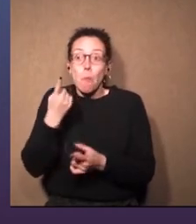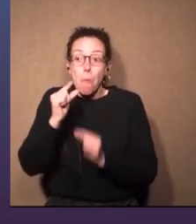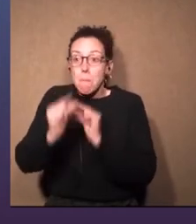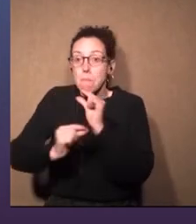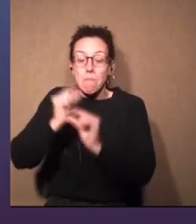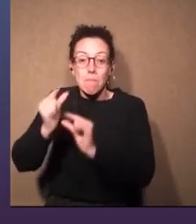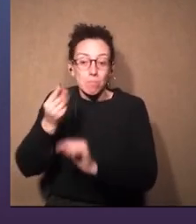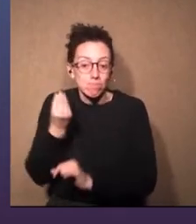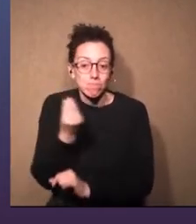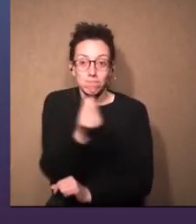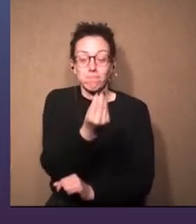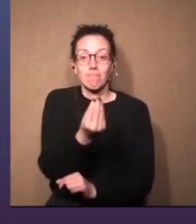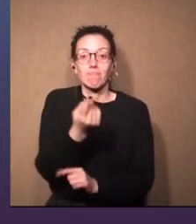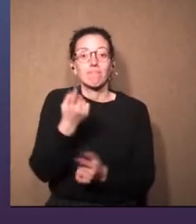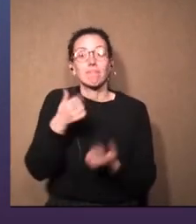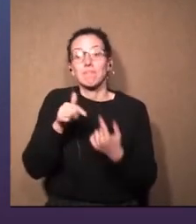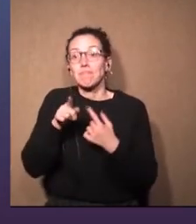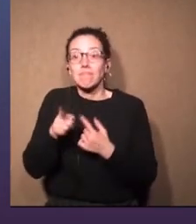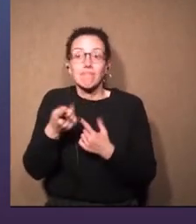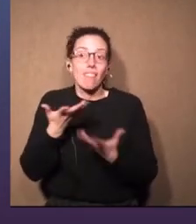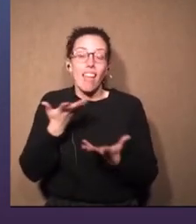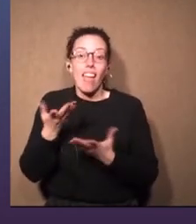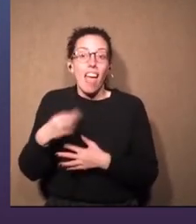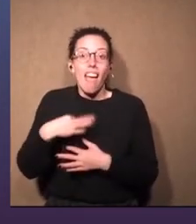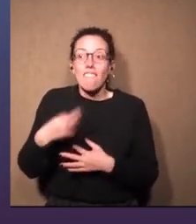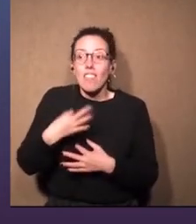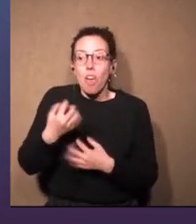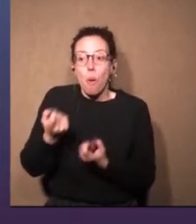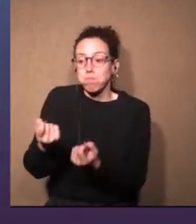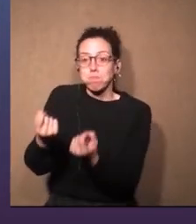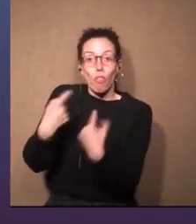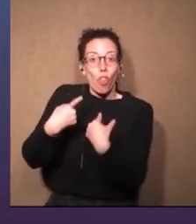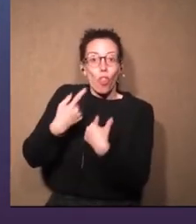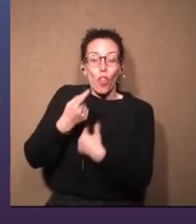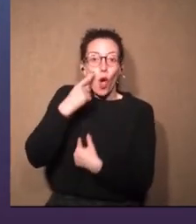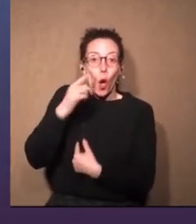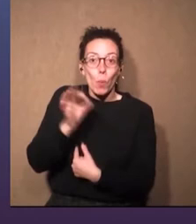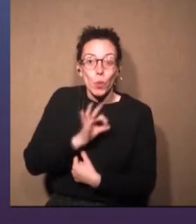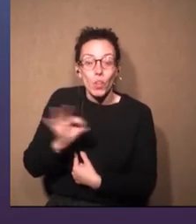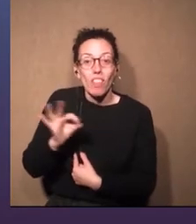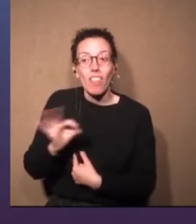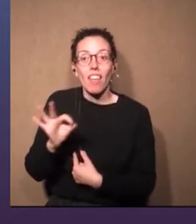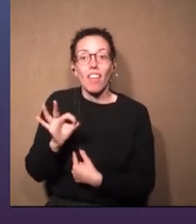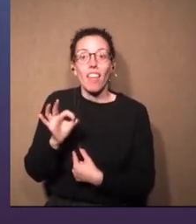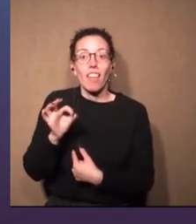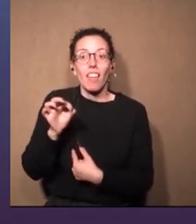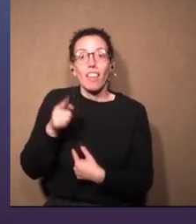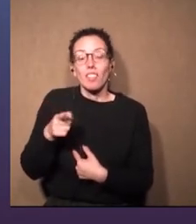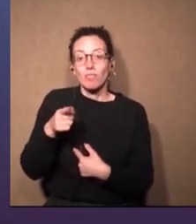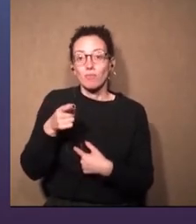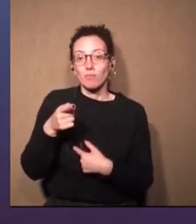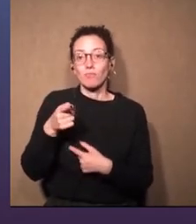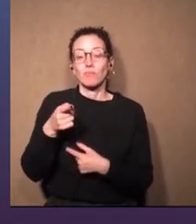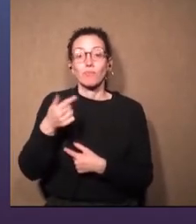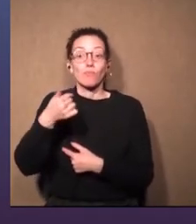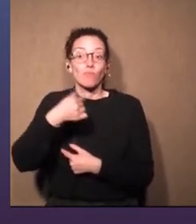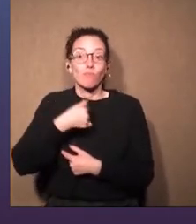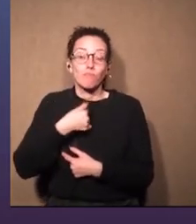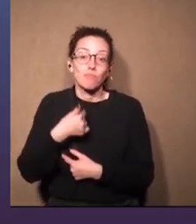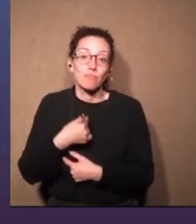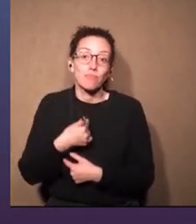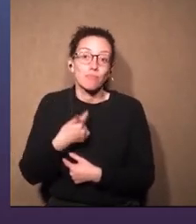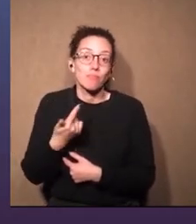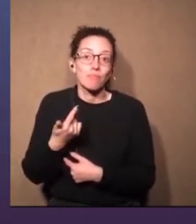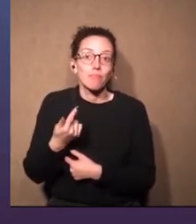pero bueno, como eso, como la vida me dio esta oportunidad, lo menos que podía